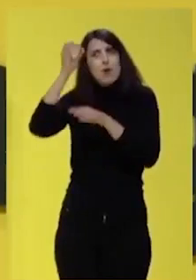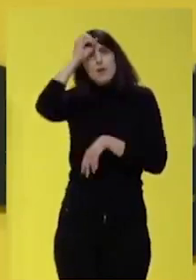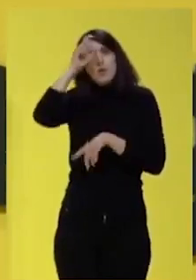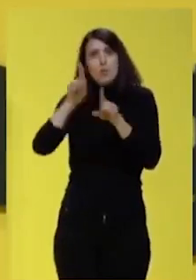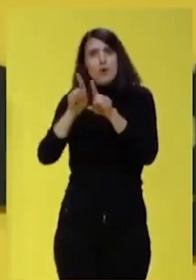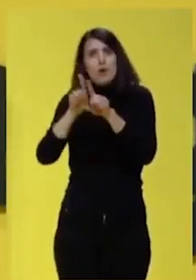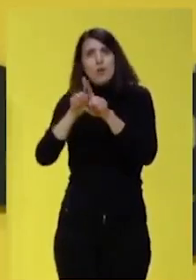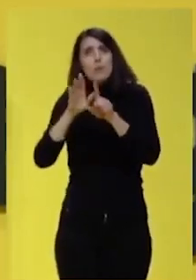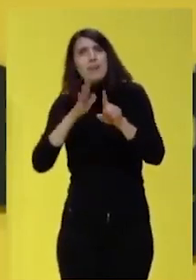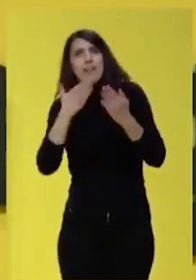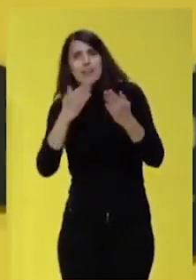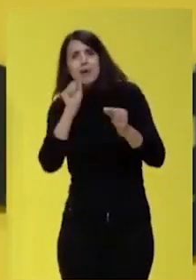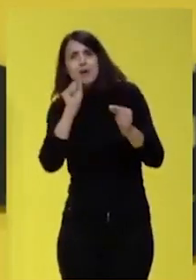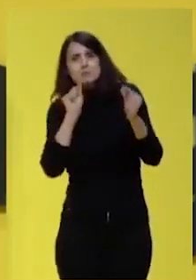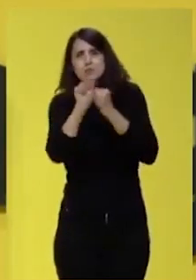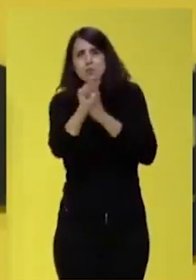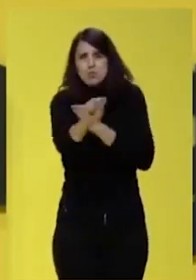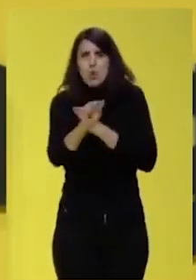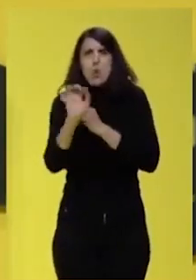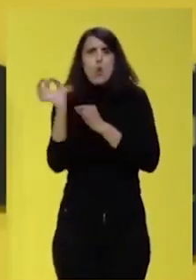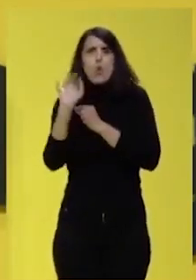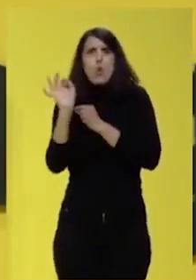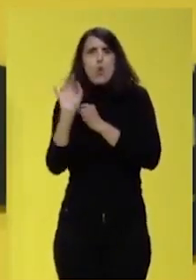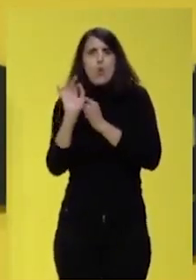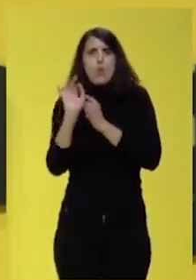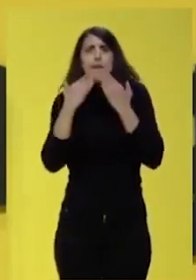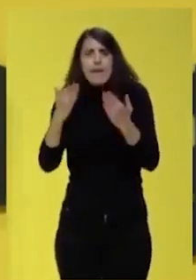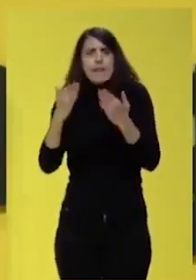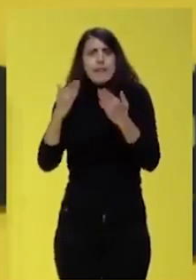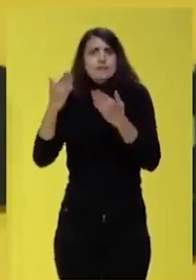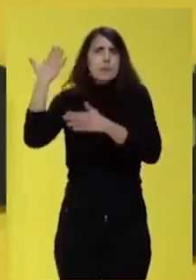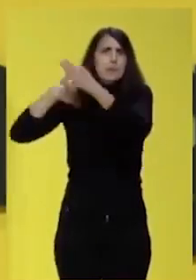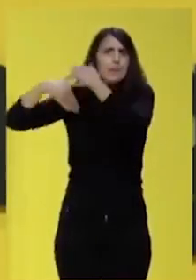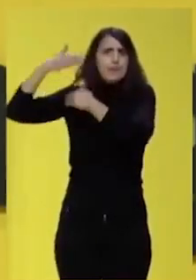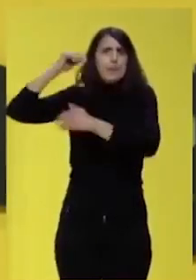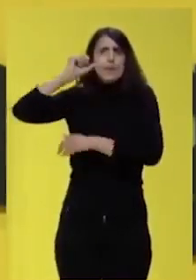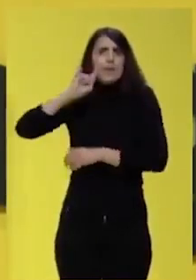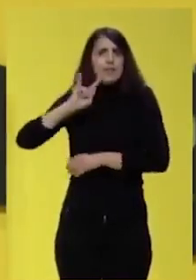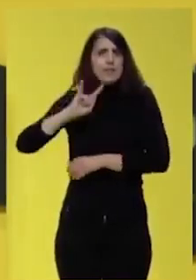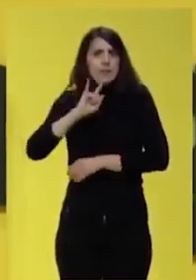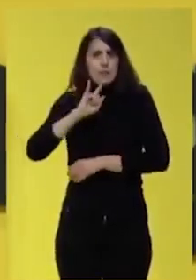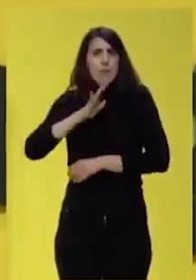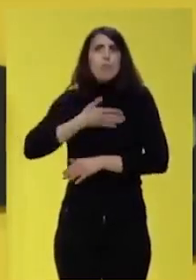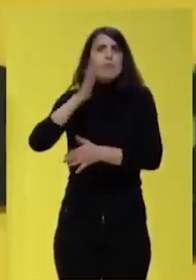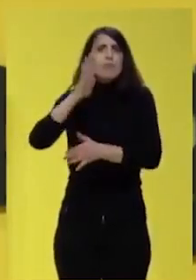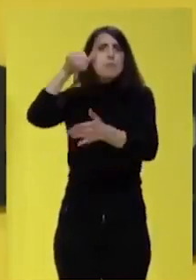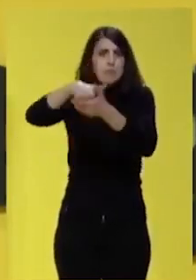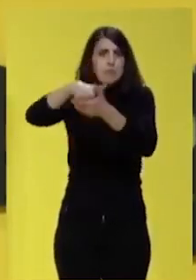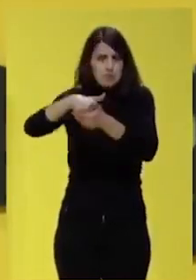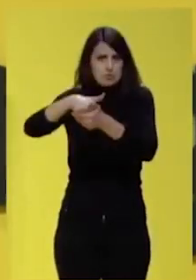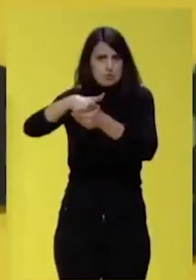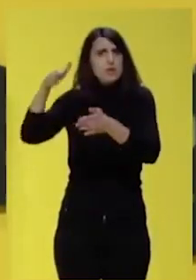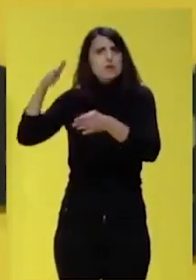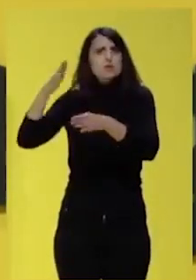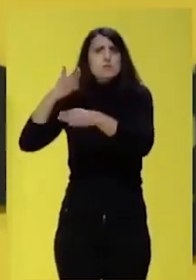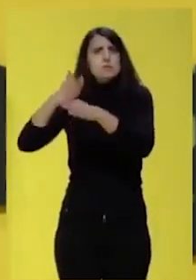posible mediante el insulto y mediante la recreación de épocas pasadas obtener votos. Siguen pensando en términos